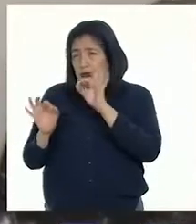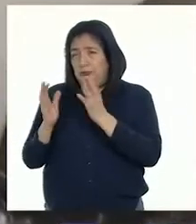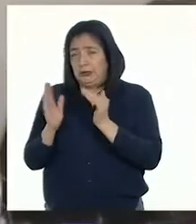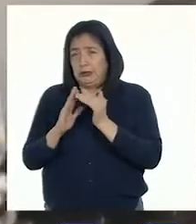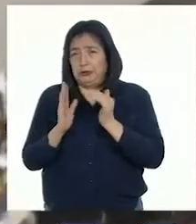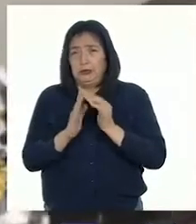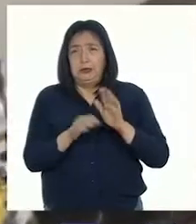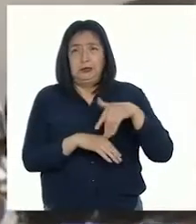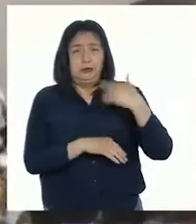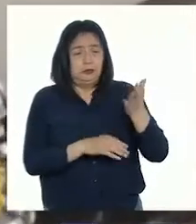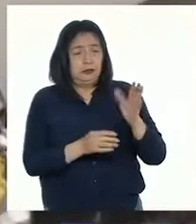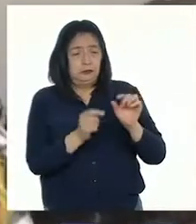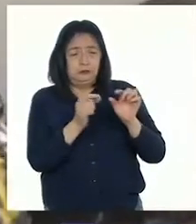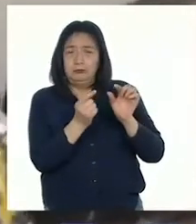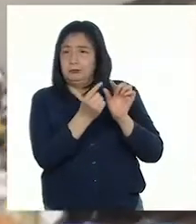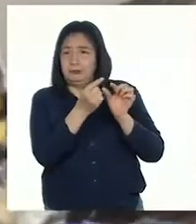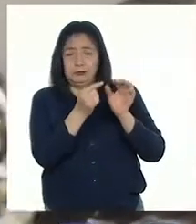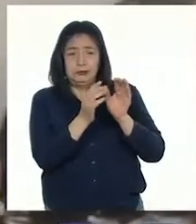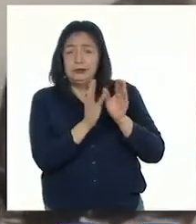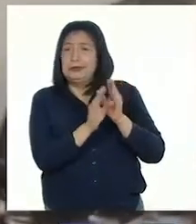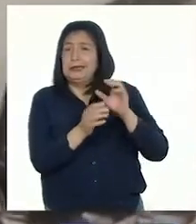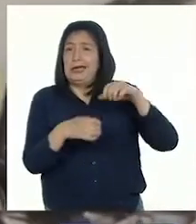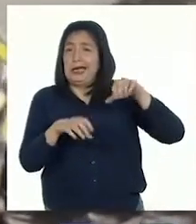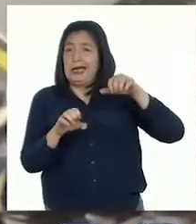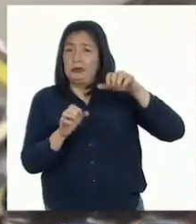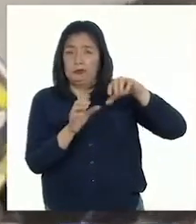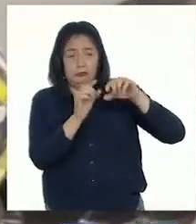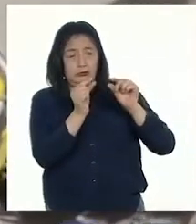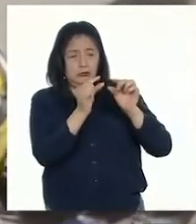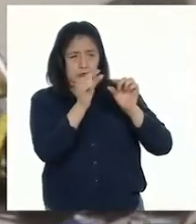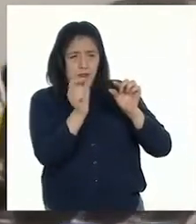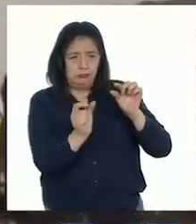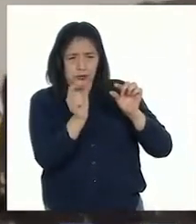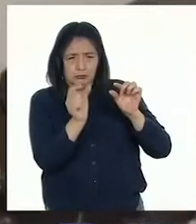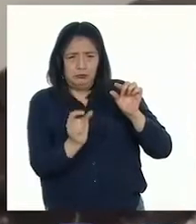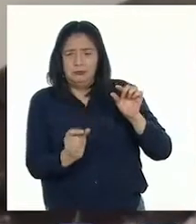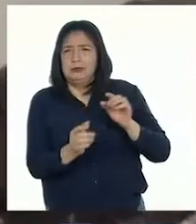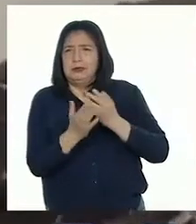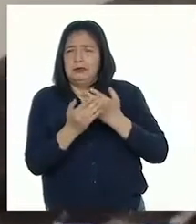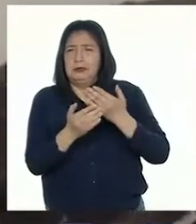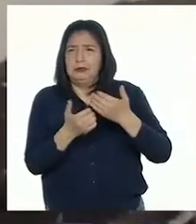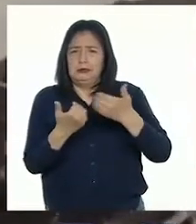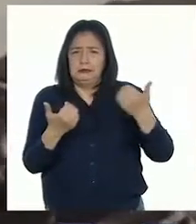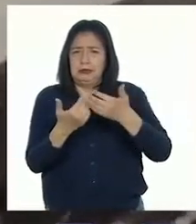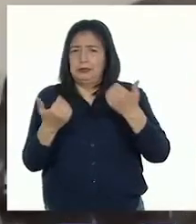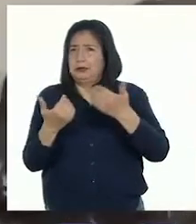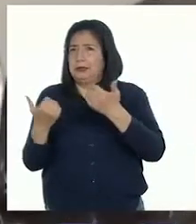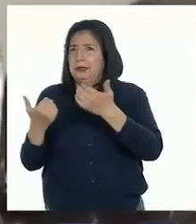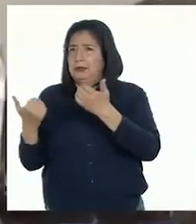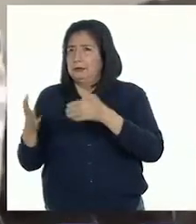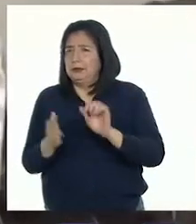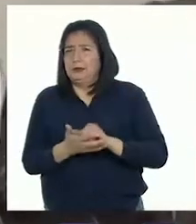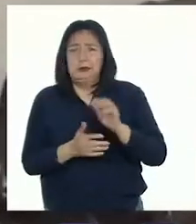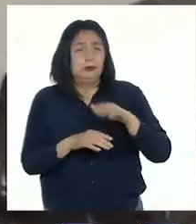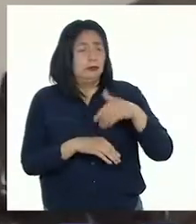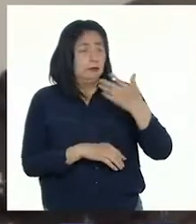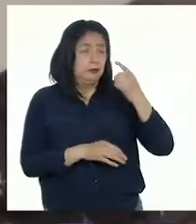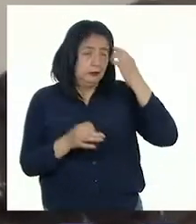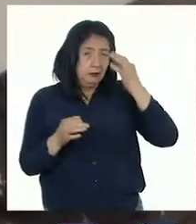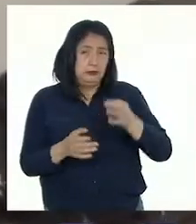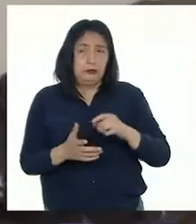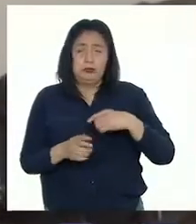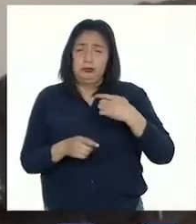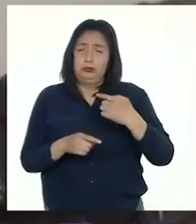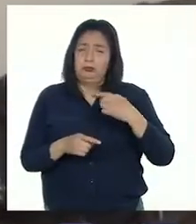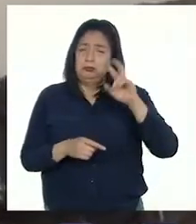Luego puse unos separadores de cartulina para distinguir más fácil los productos de cada semana. Además, decidí que